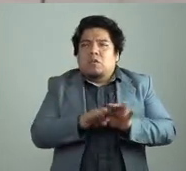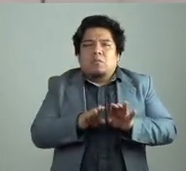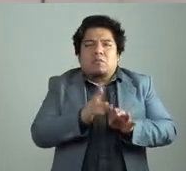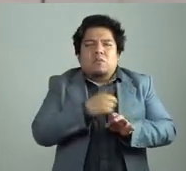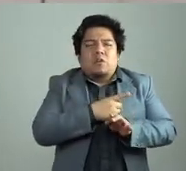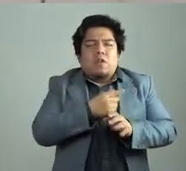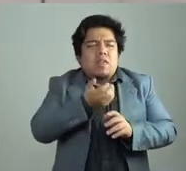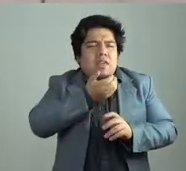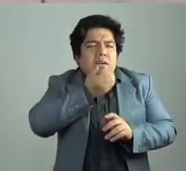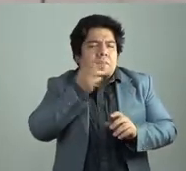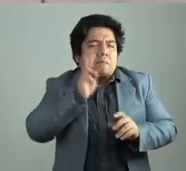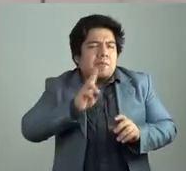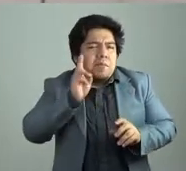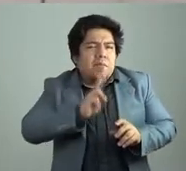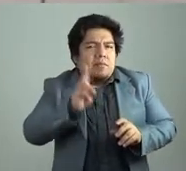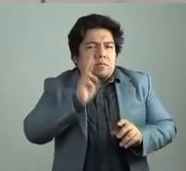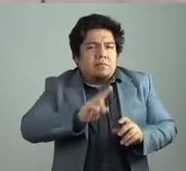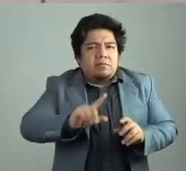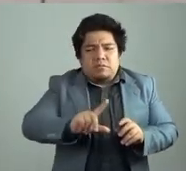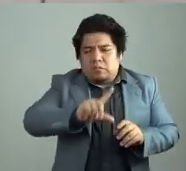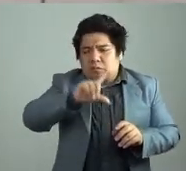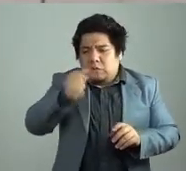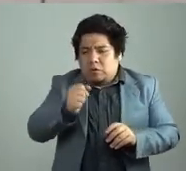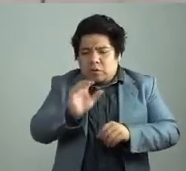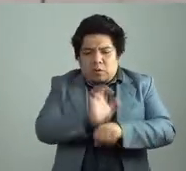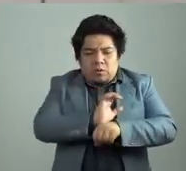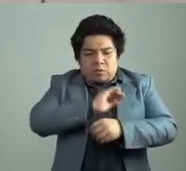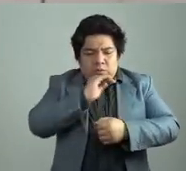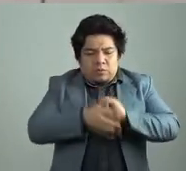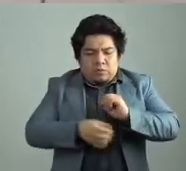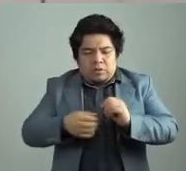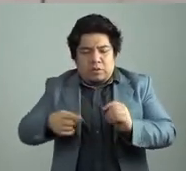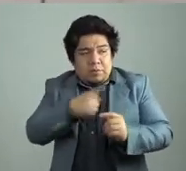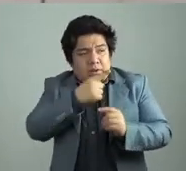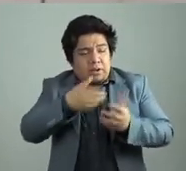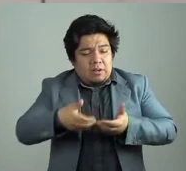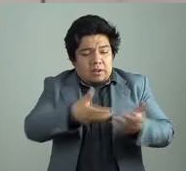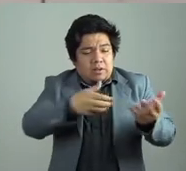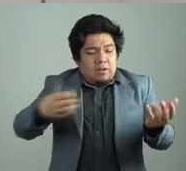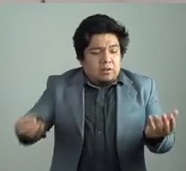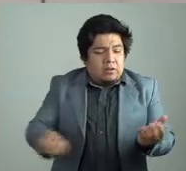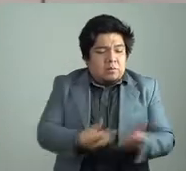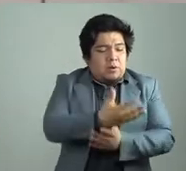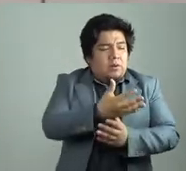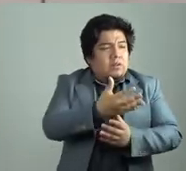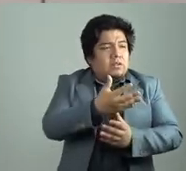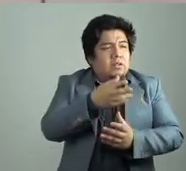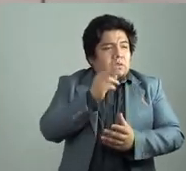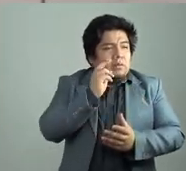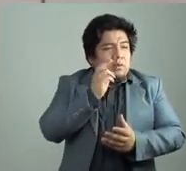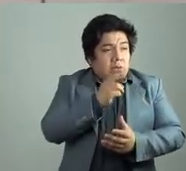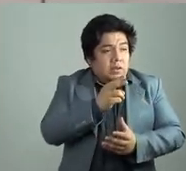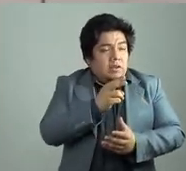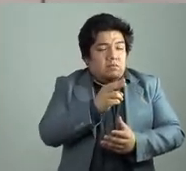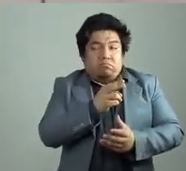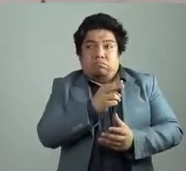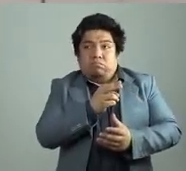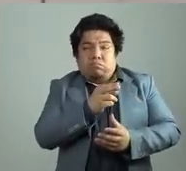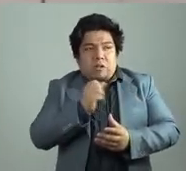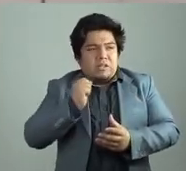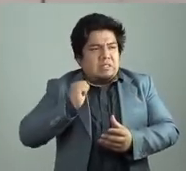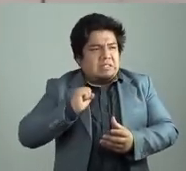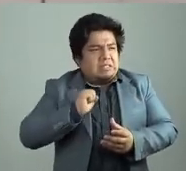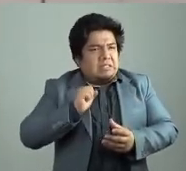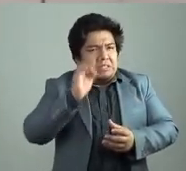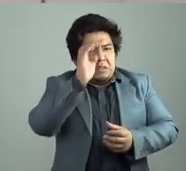Y de pronto salir y encontrarse con costumbres centenarias, milenarias, que están vivas, ¿no?